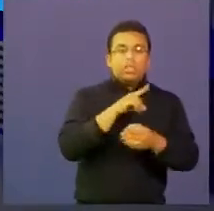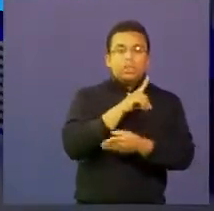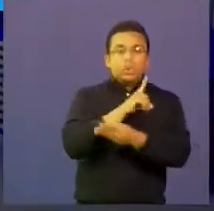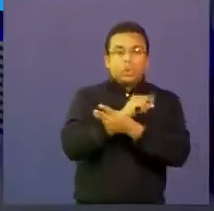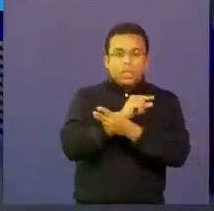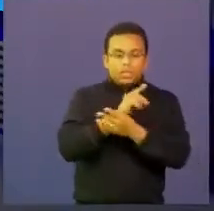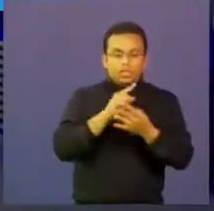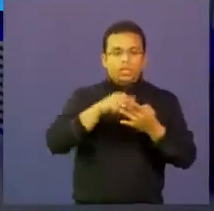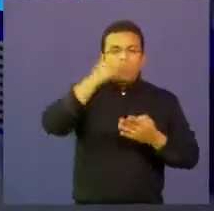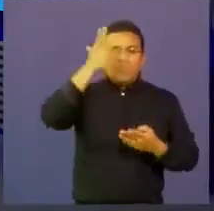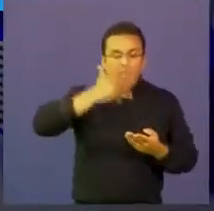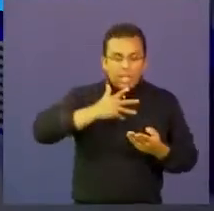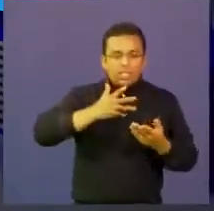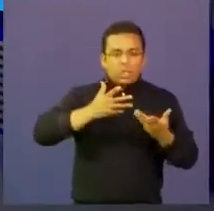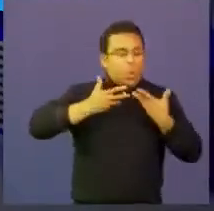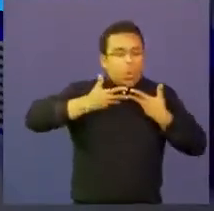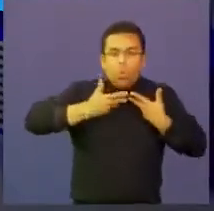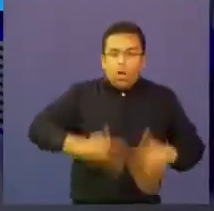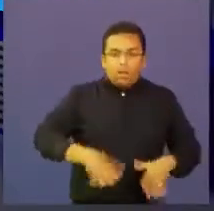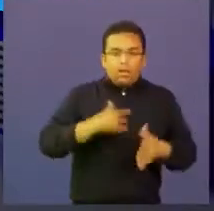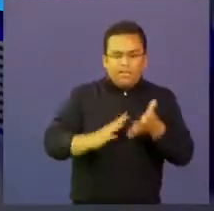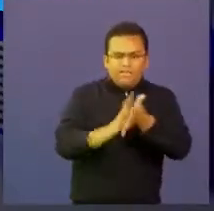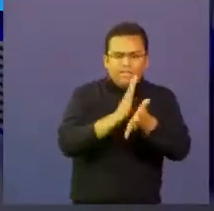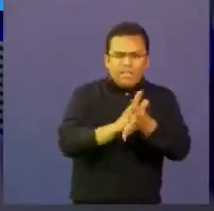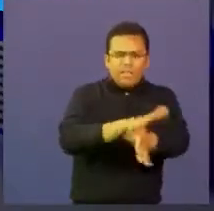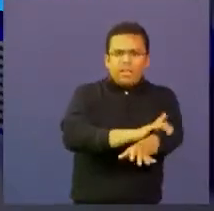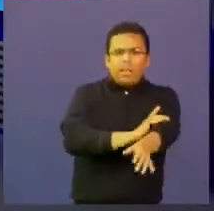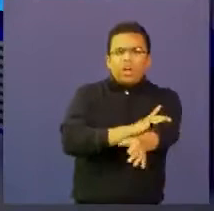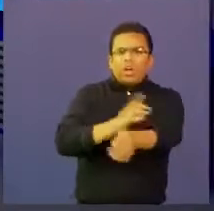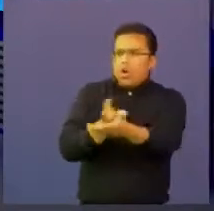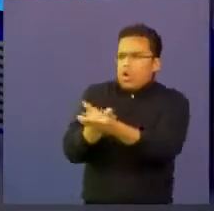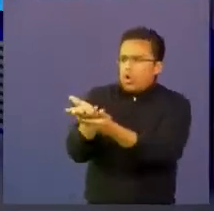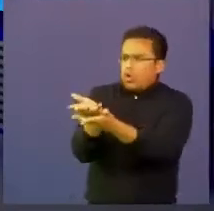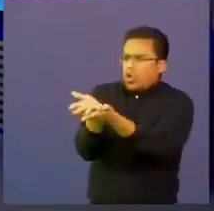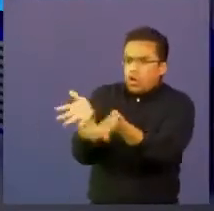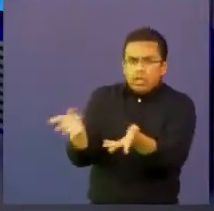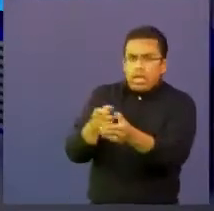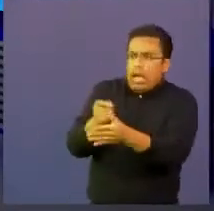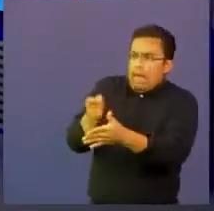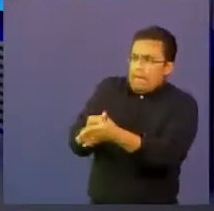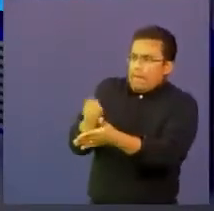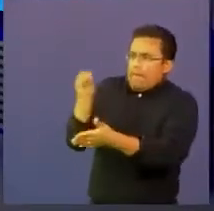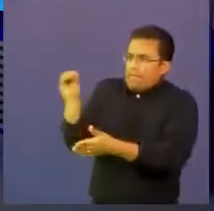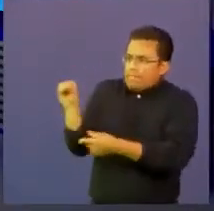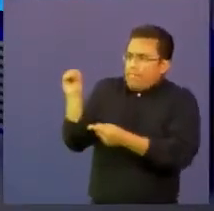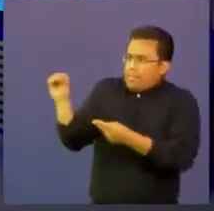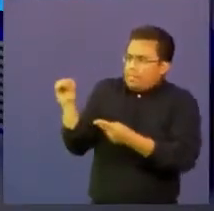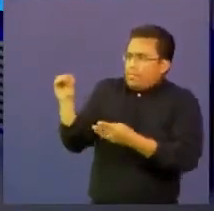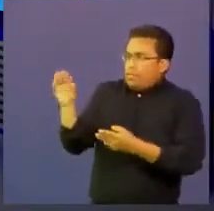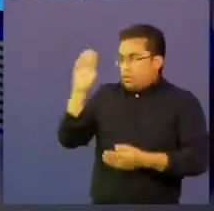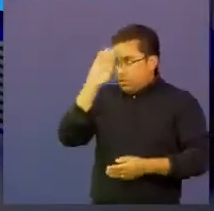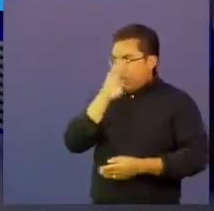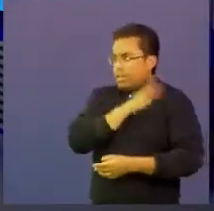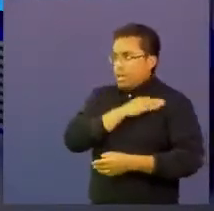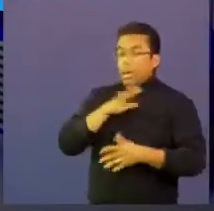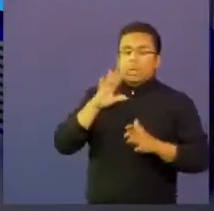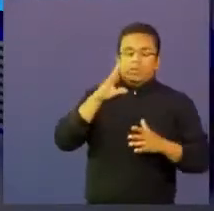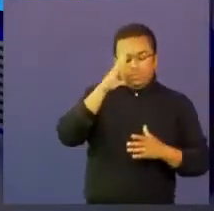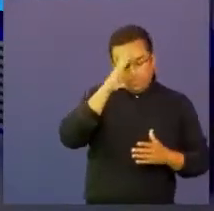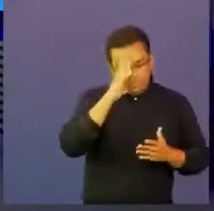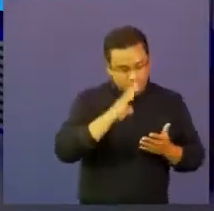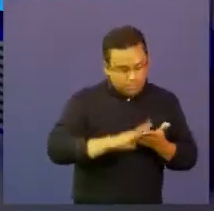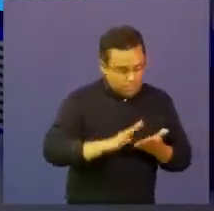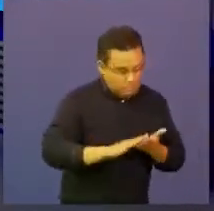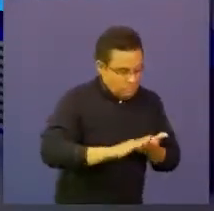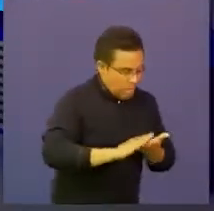en facebook en todas las redes sociales observaciones que podamos hacerle al al coronel capitán capitán